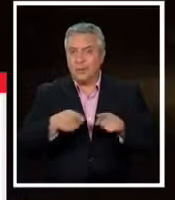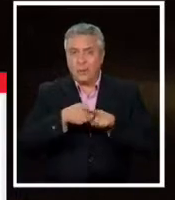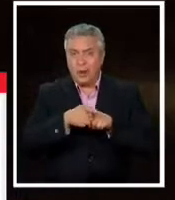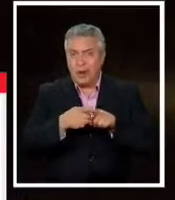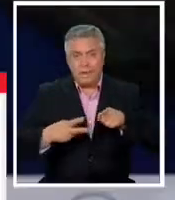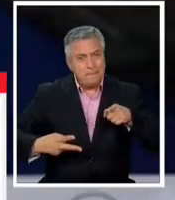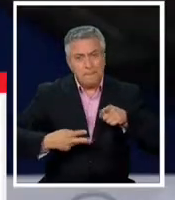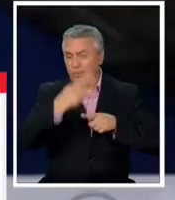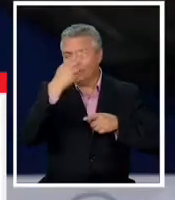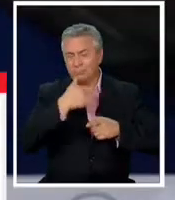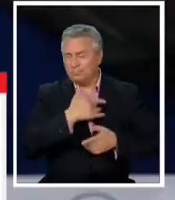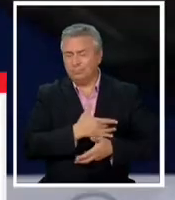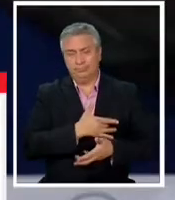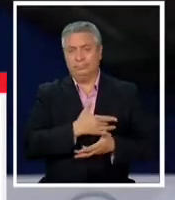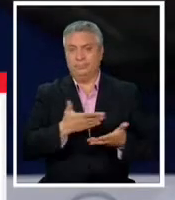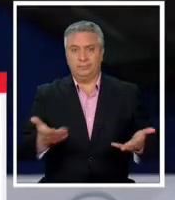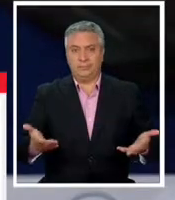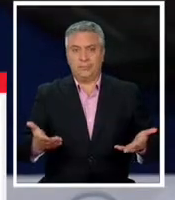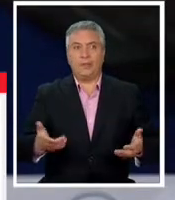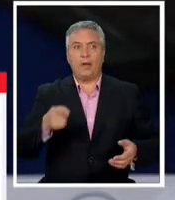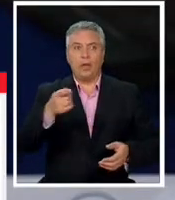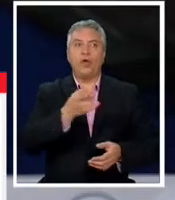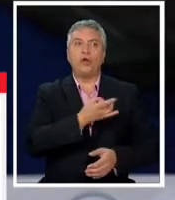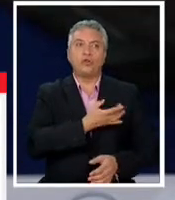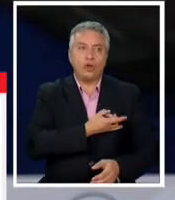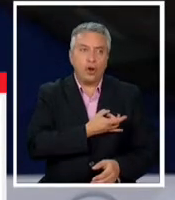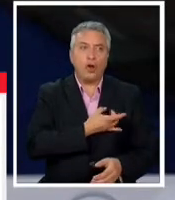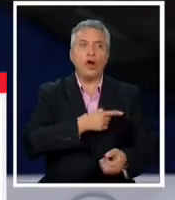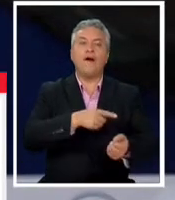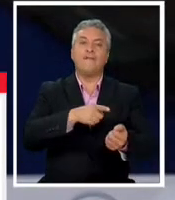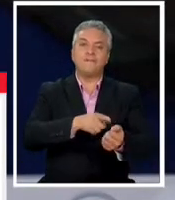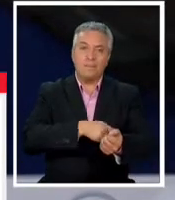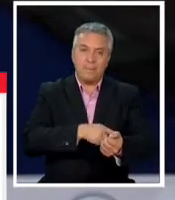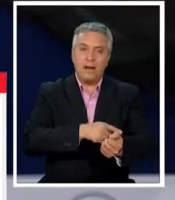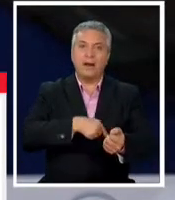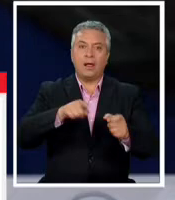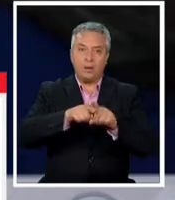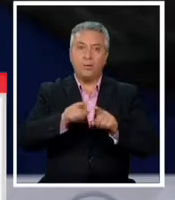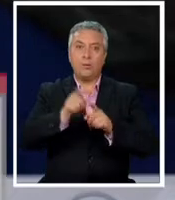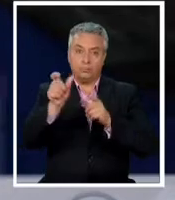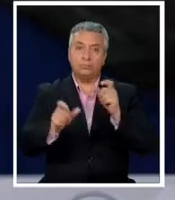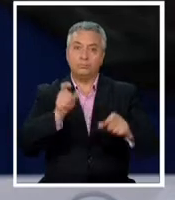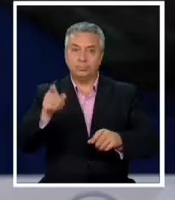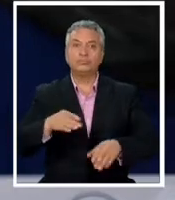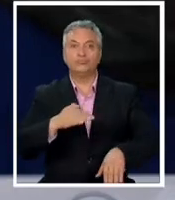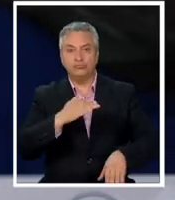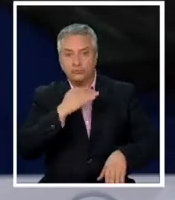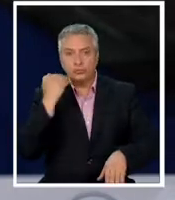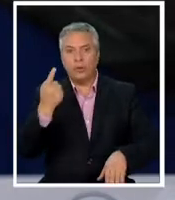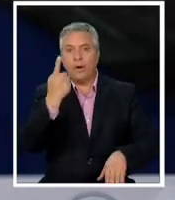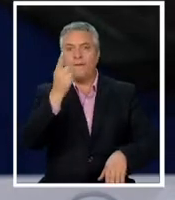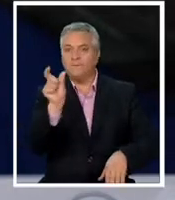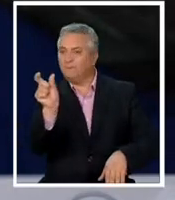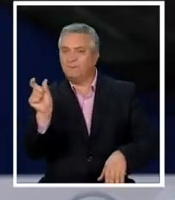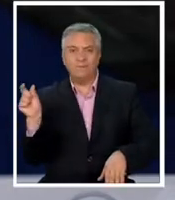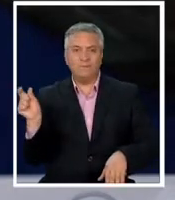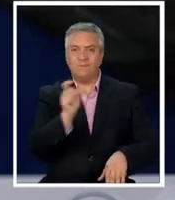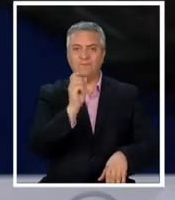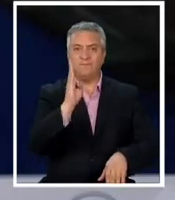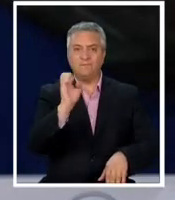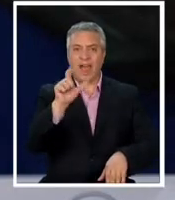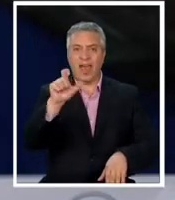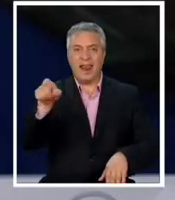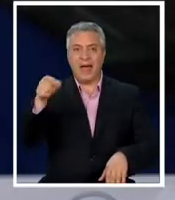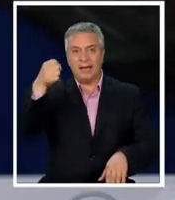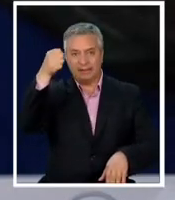Es terrible. Compartimos el dolor de la familia y seres queridos de la trabajadora que perdió la vida por una bala asesina y reforzamos